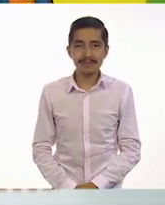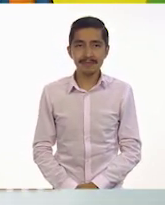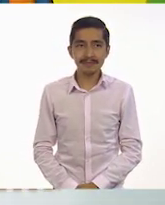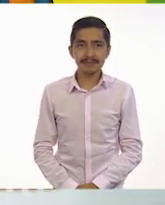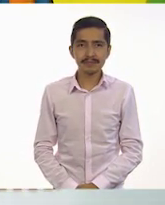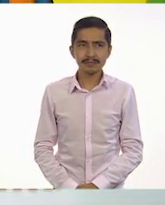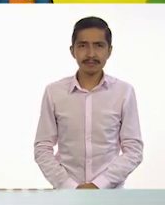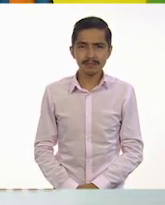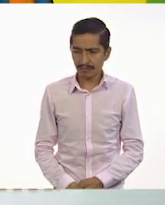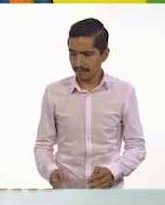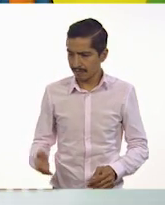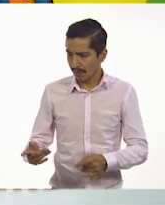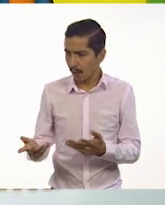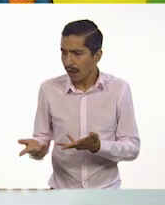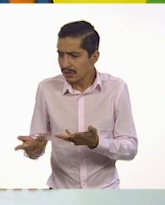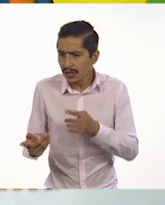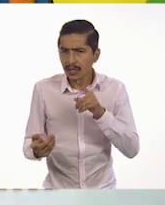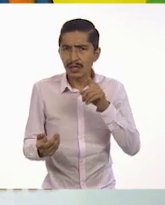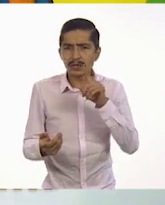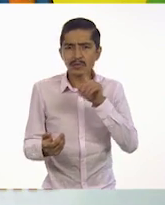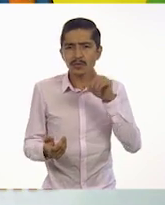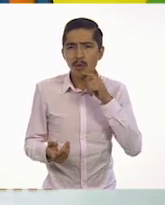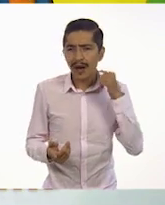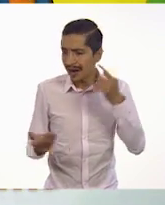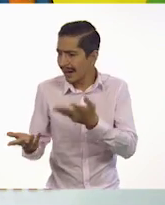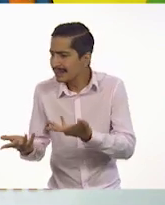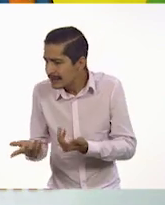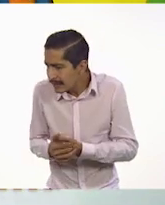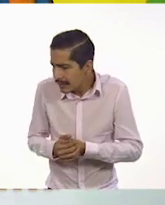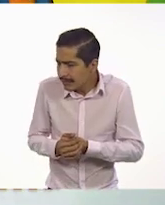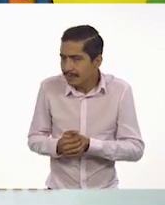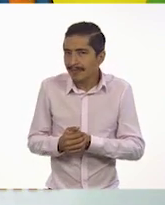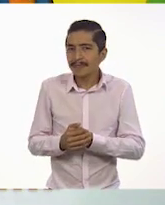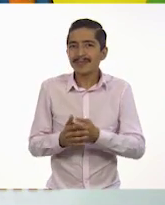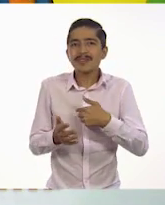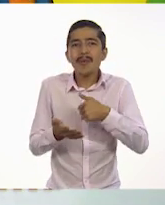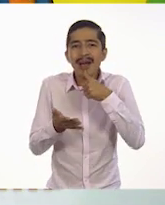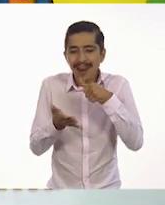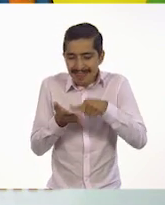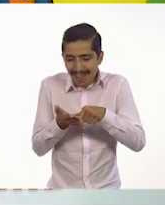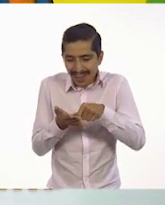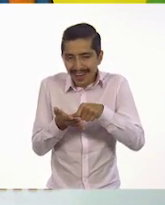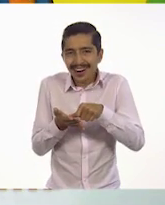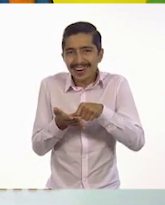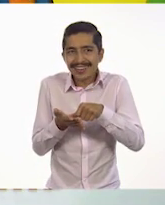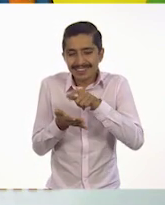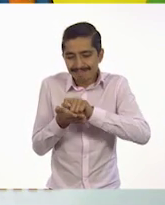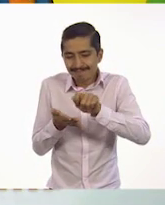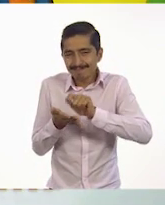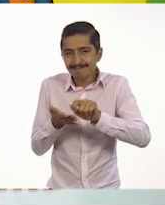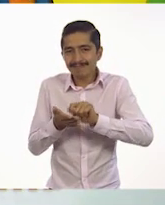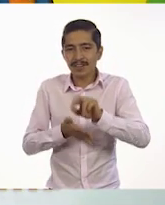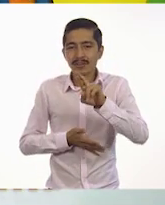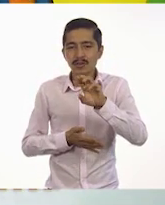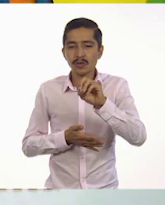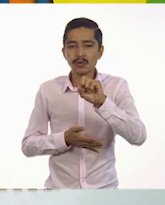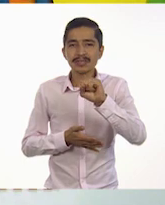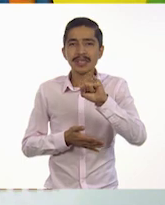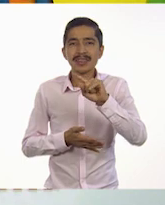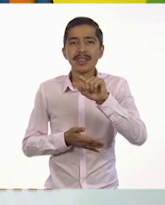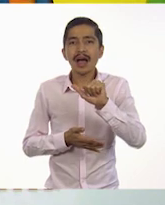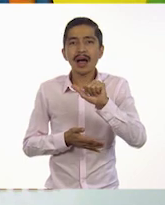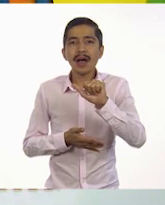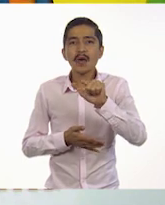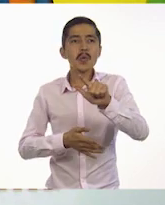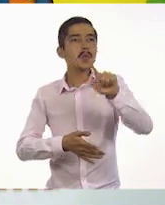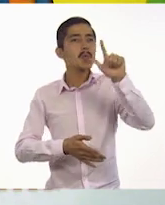¿Qué estás haciendo, Sohar? Le estoy escribiendo una carta a Rosita. Desde el lunes que vino a visitarnos no la he visto